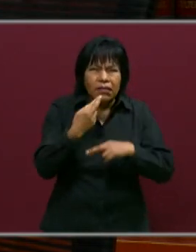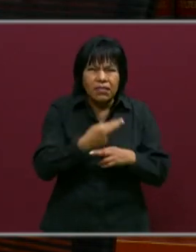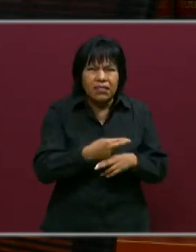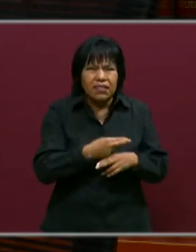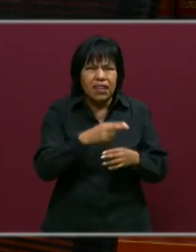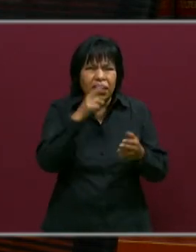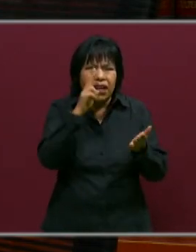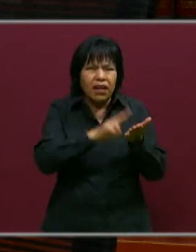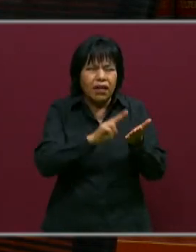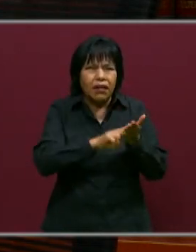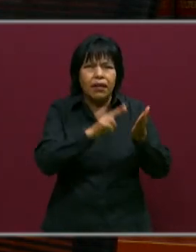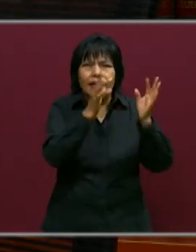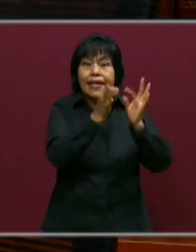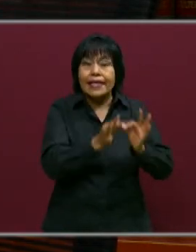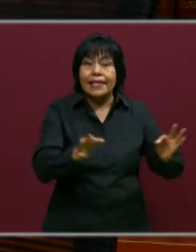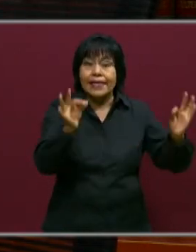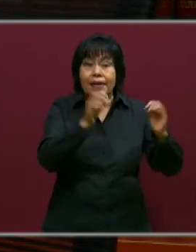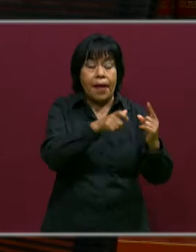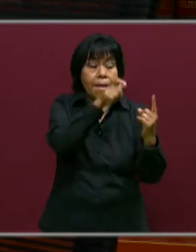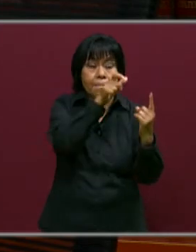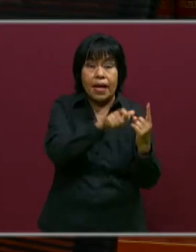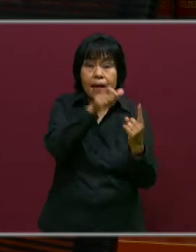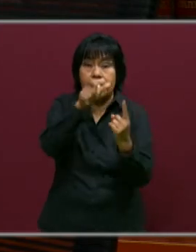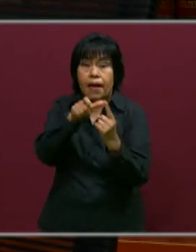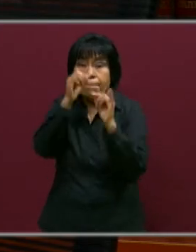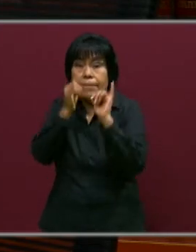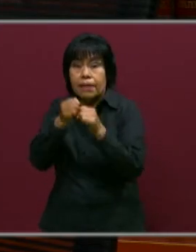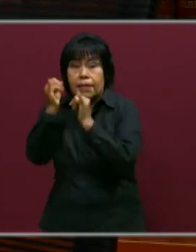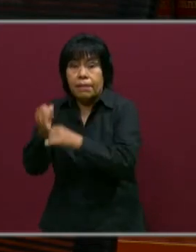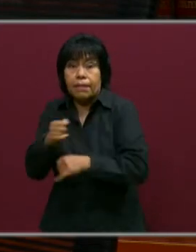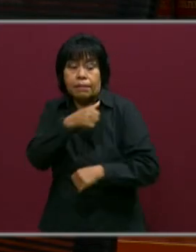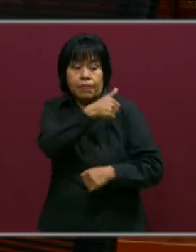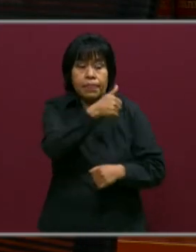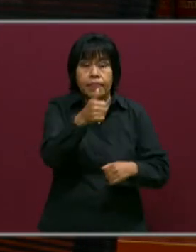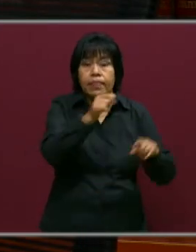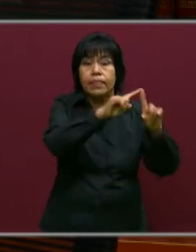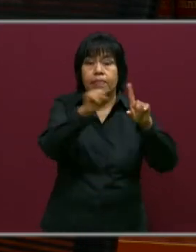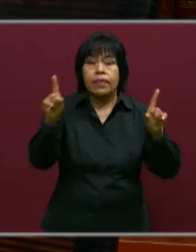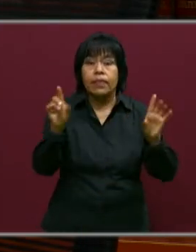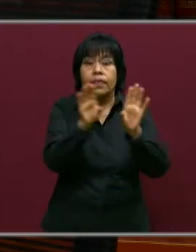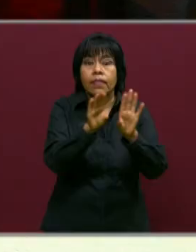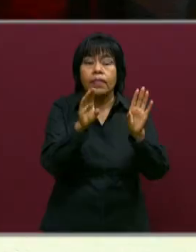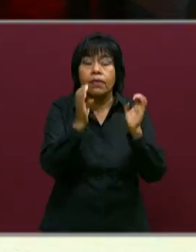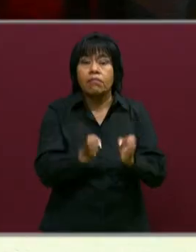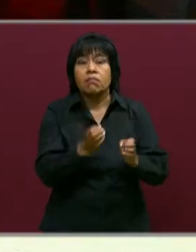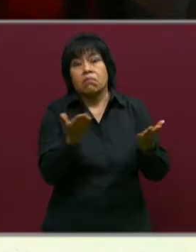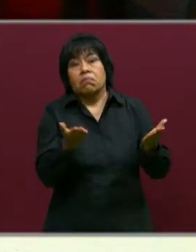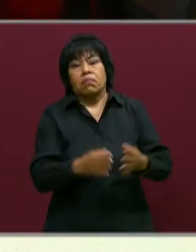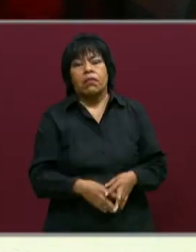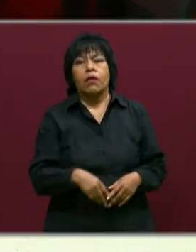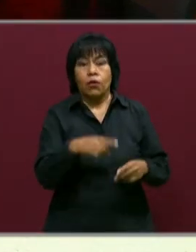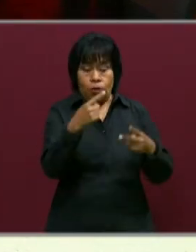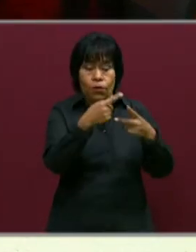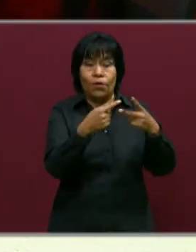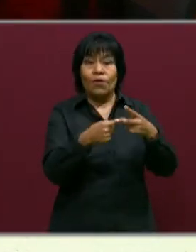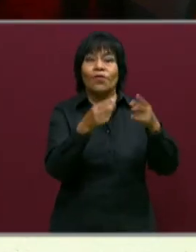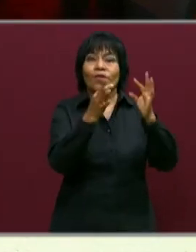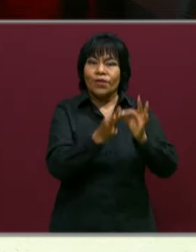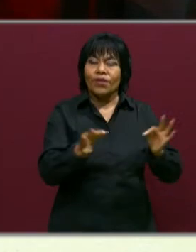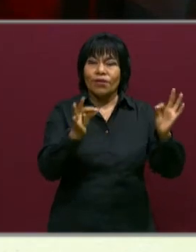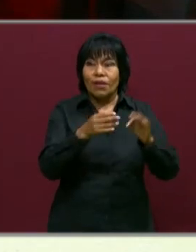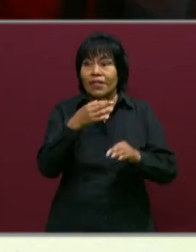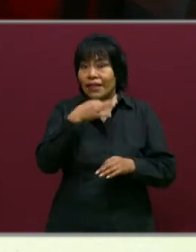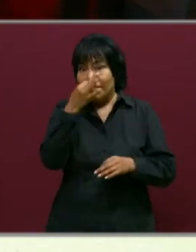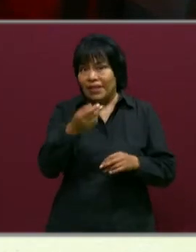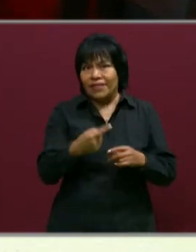lo que tenemos de nuestros alumnos y ver en qué estatus se encuentra cada uno de ellos. Claro. Pues dos cosas importantes que has mencionado,